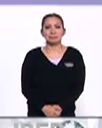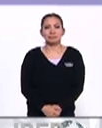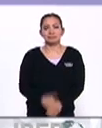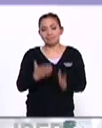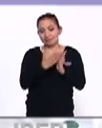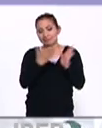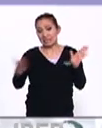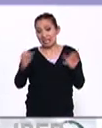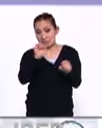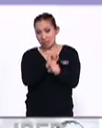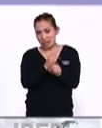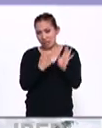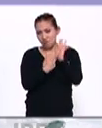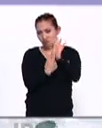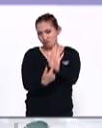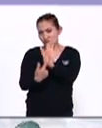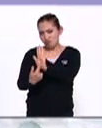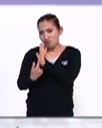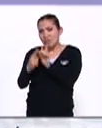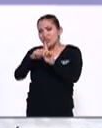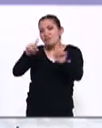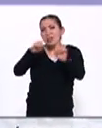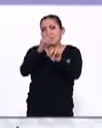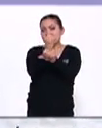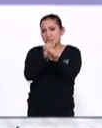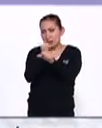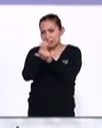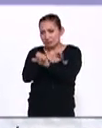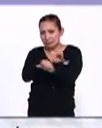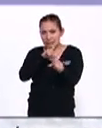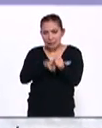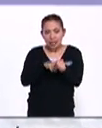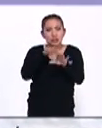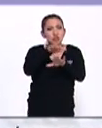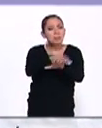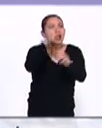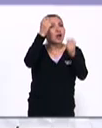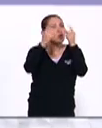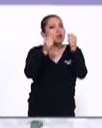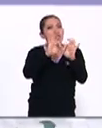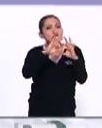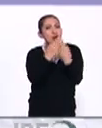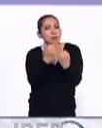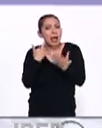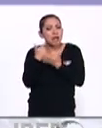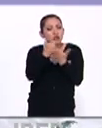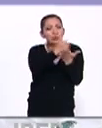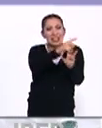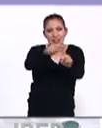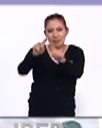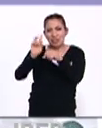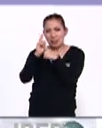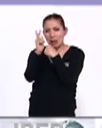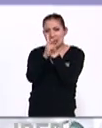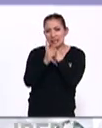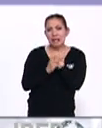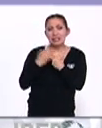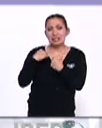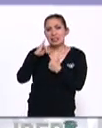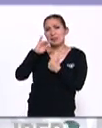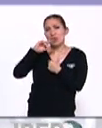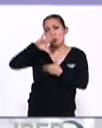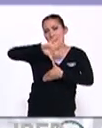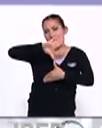A lo largo de esta semana le estaremos presentando una serie de reportajes especiales sobre algunos mecanismos de cooperación multilateral entre las naciones